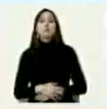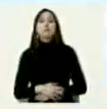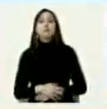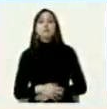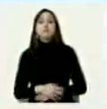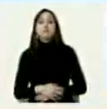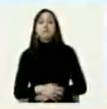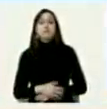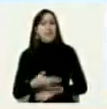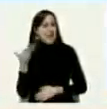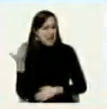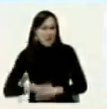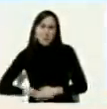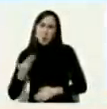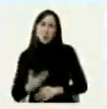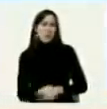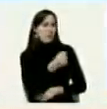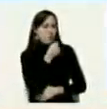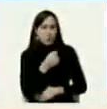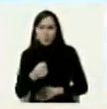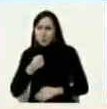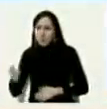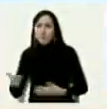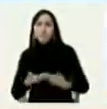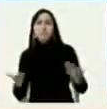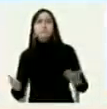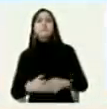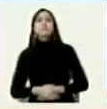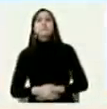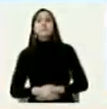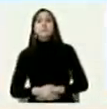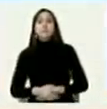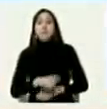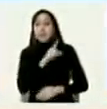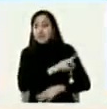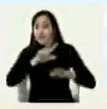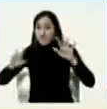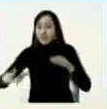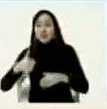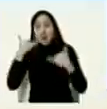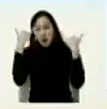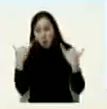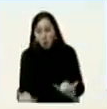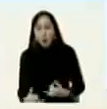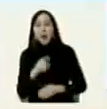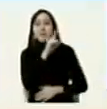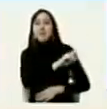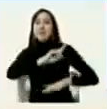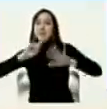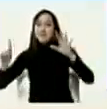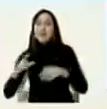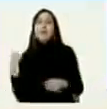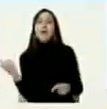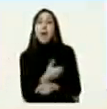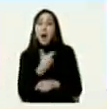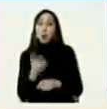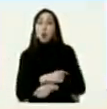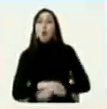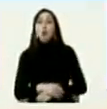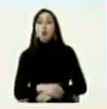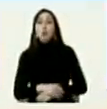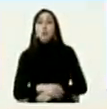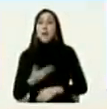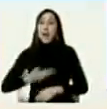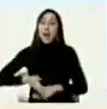siempre es importante fíjate 17 de febrero 16 de agosto la hicimos en el segundo mes del